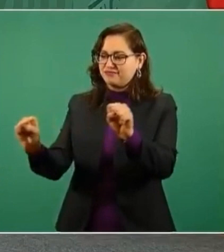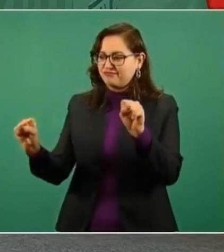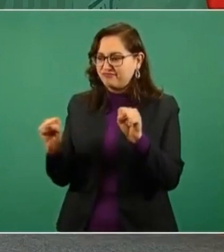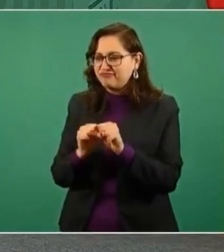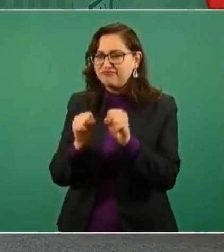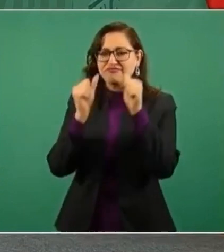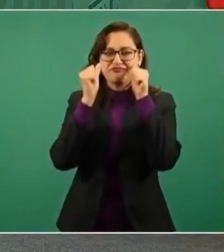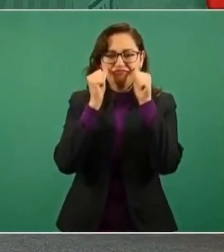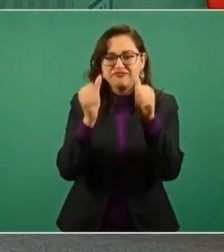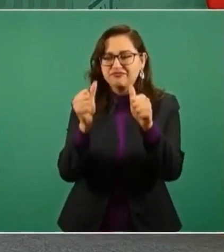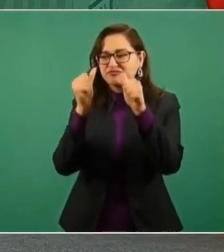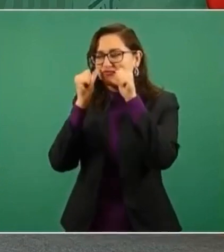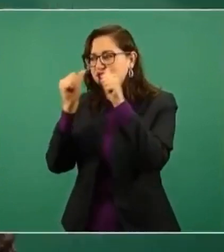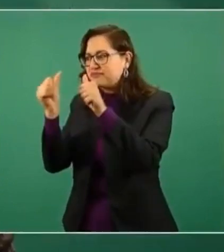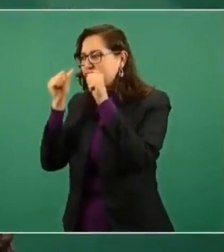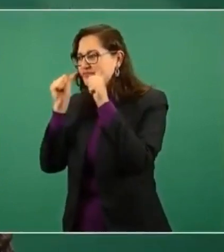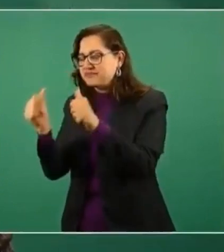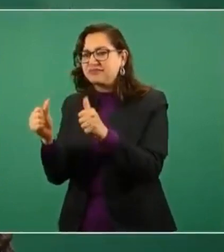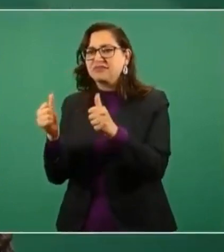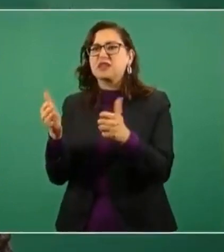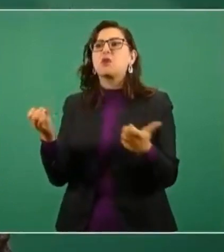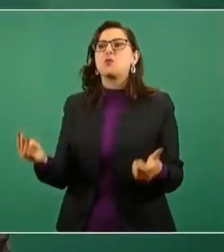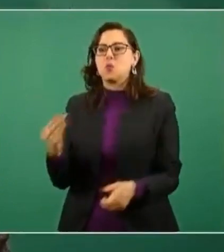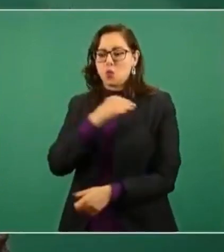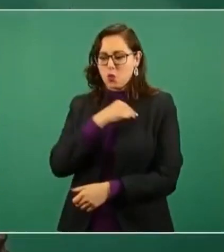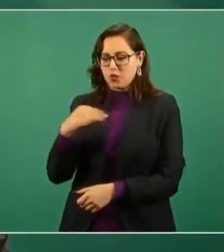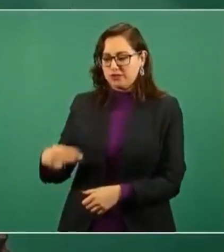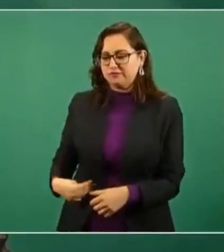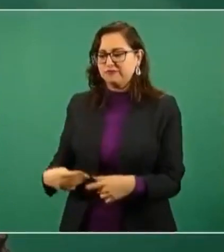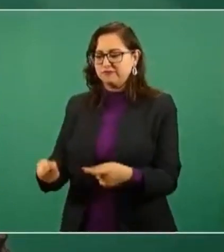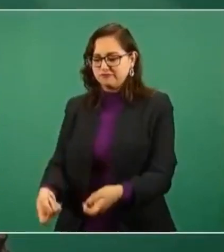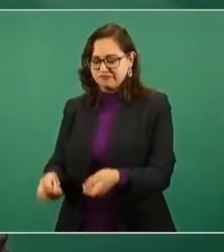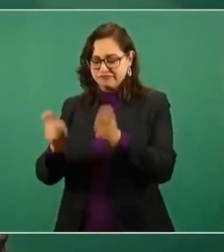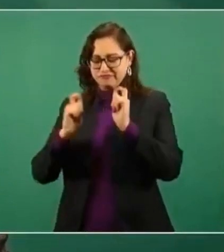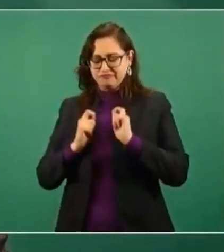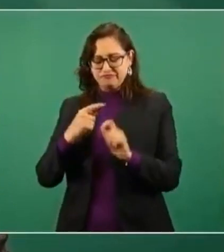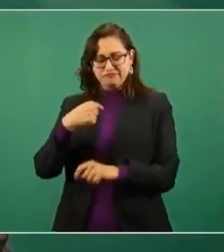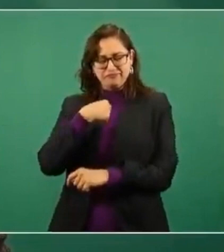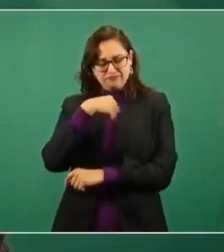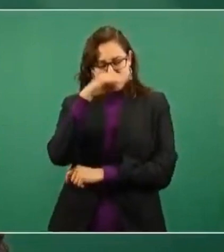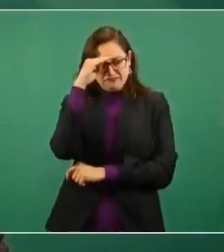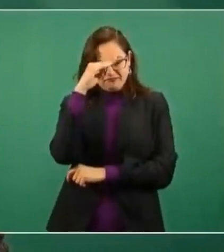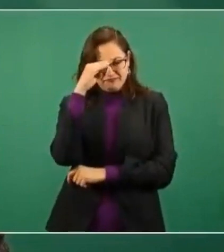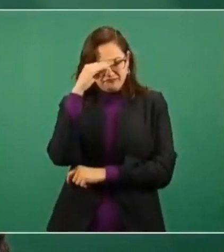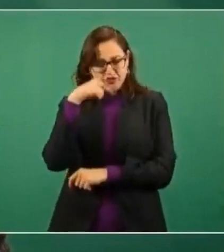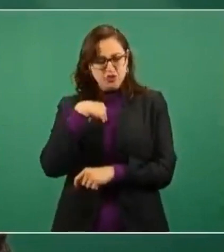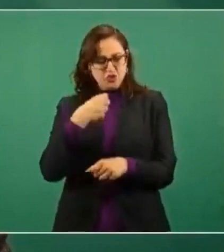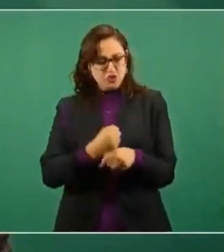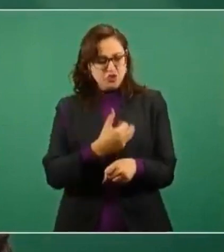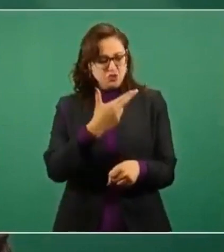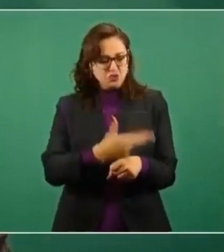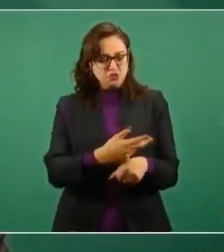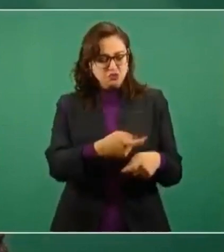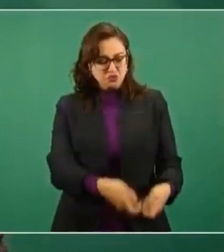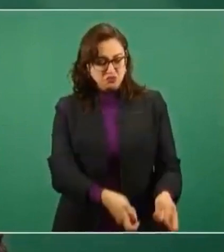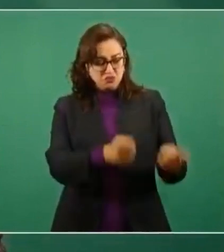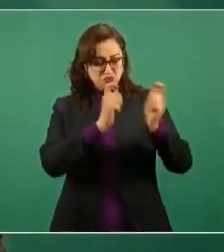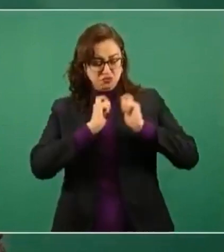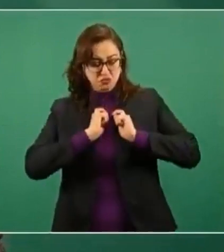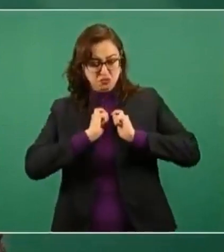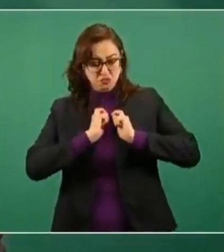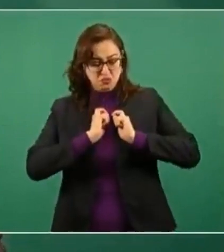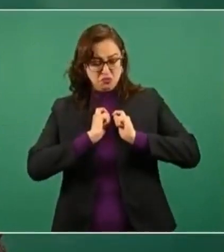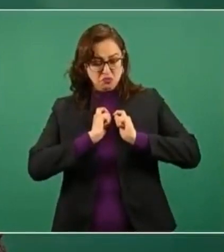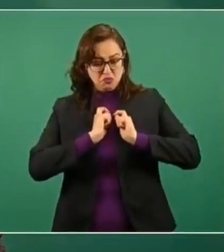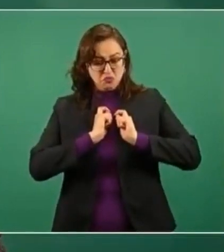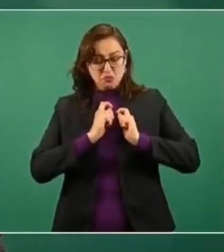ello, al reflexionar si esta experiencia que tengo me hace merecedora de este encargo, me contesto que no. No